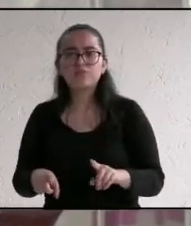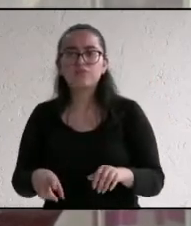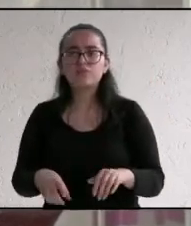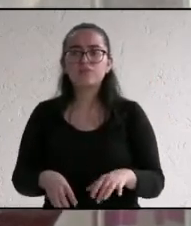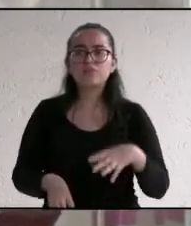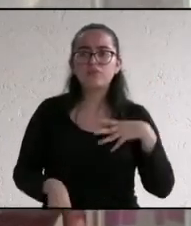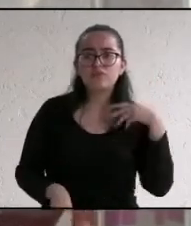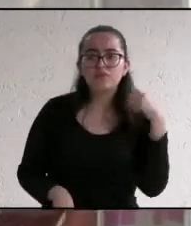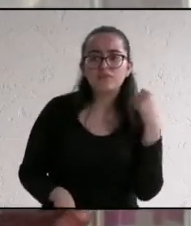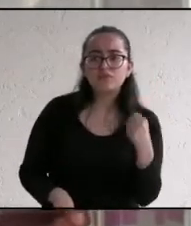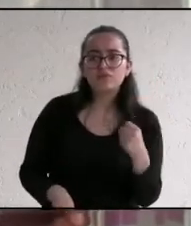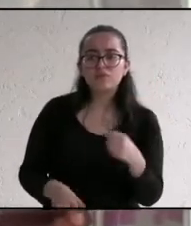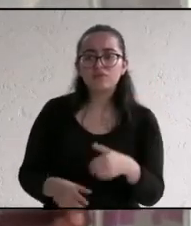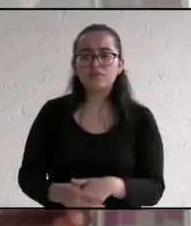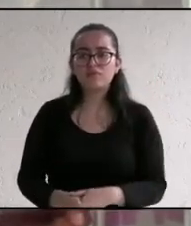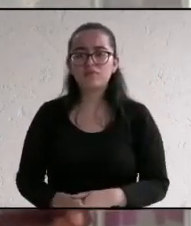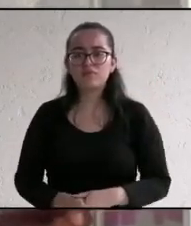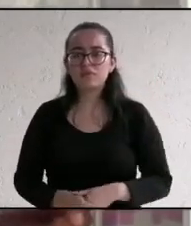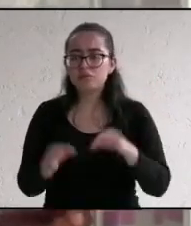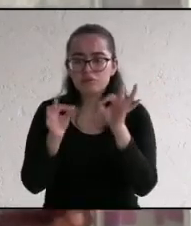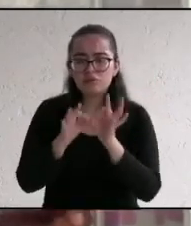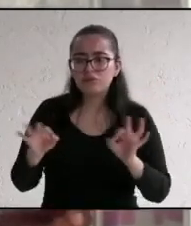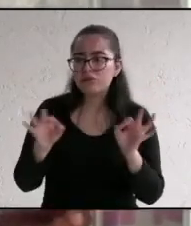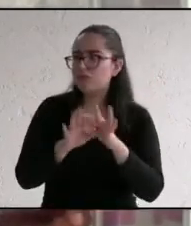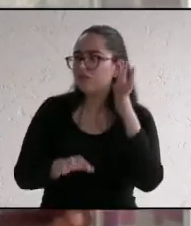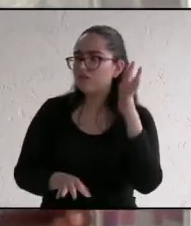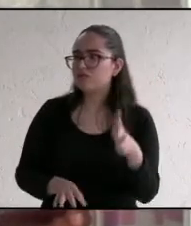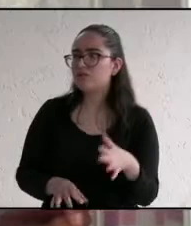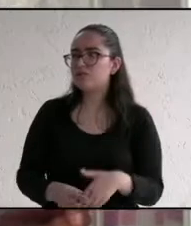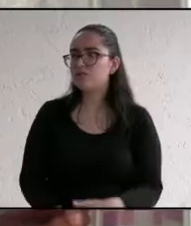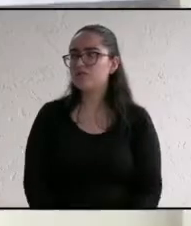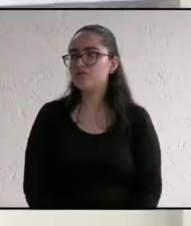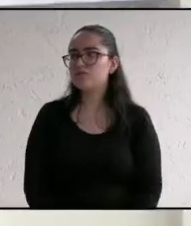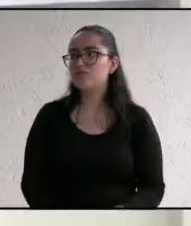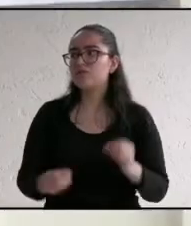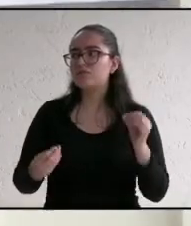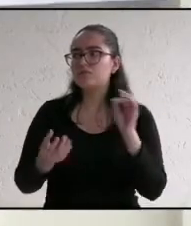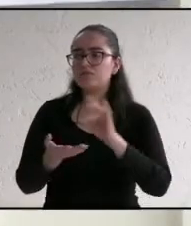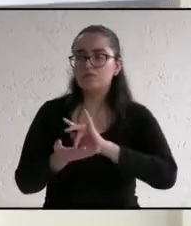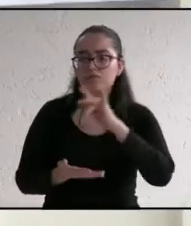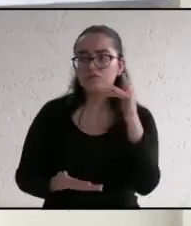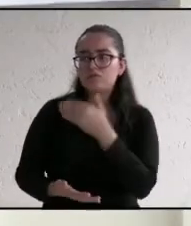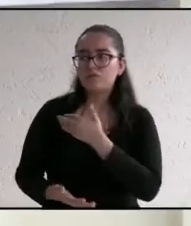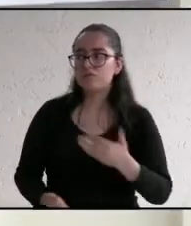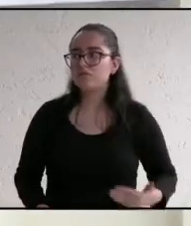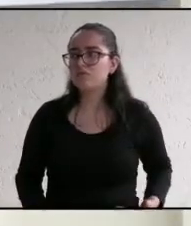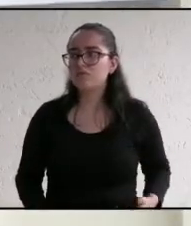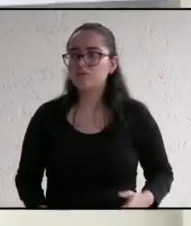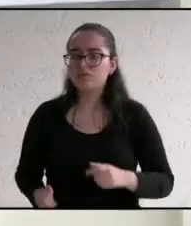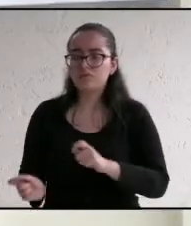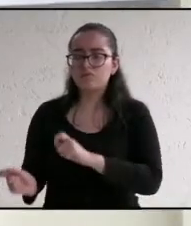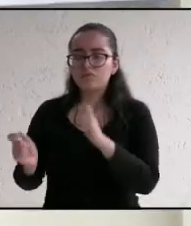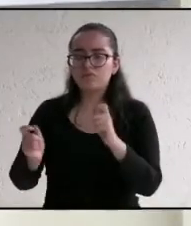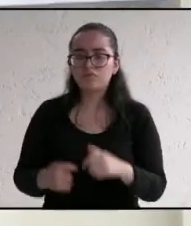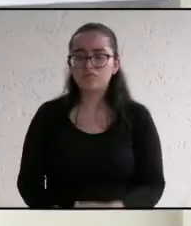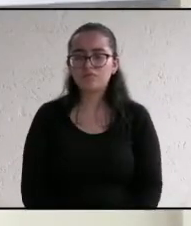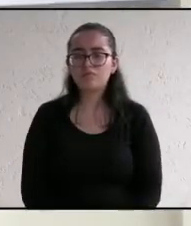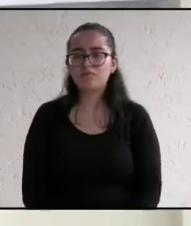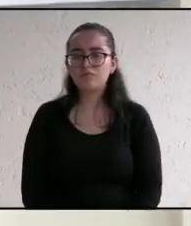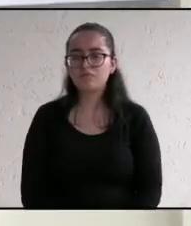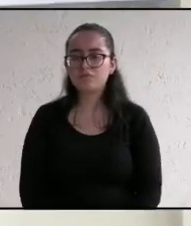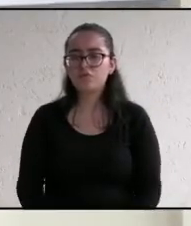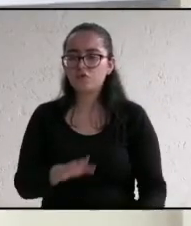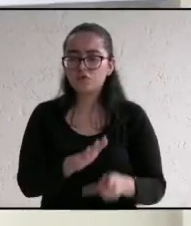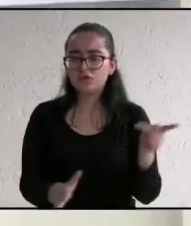agropecuario es indispensable hacerlo ya. Muchísimas gracias candidato. Ahora vamos al segundo segmento de